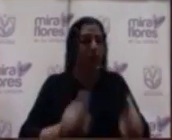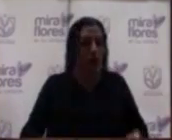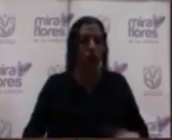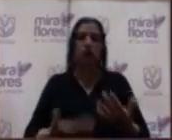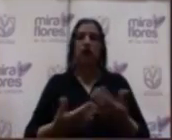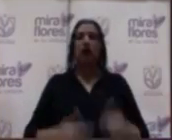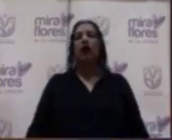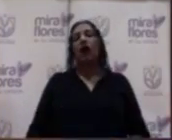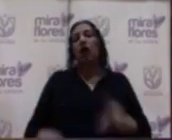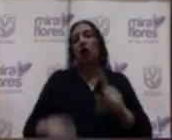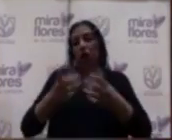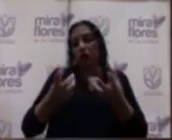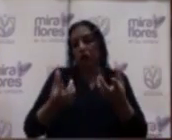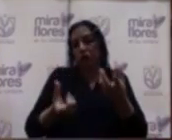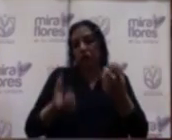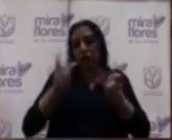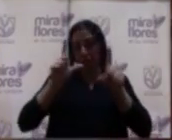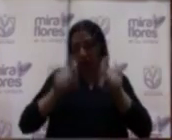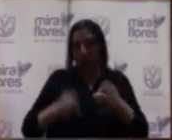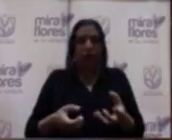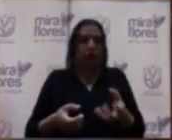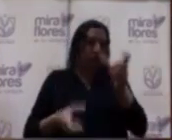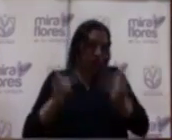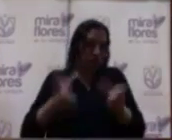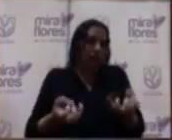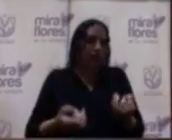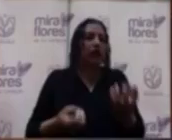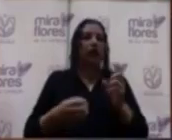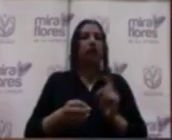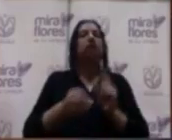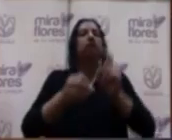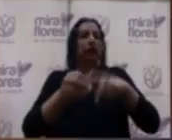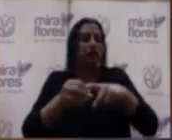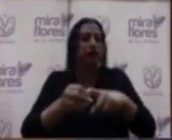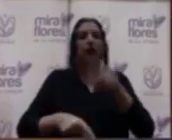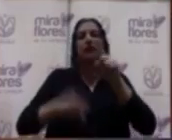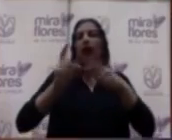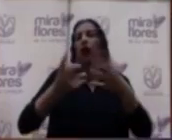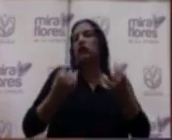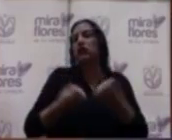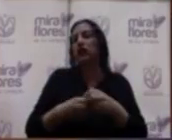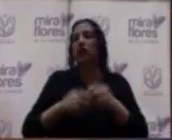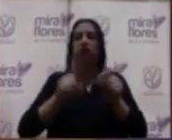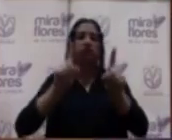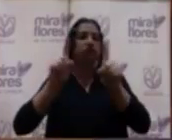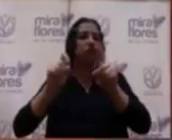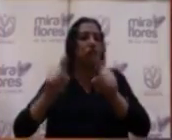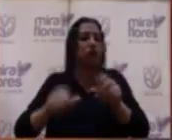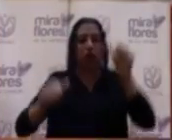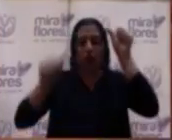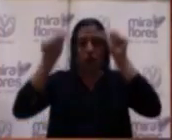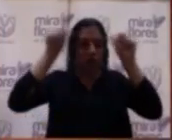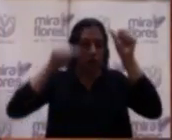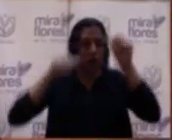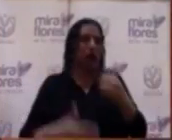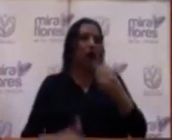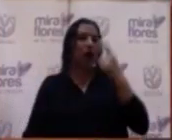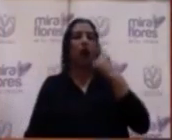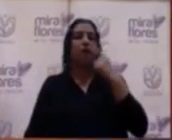intervenciones que consideren pertinente si hay algo que se quiera consultar al señor Tuesta,